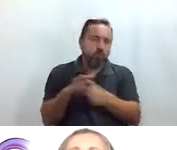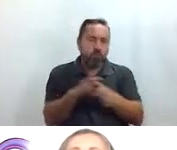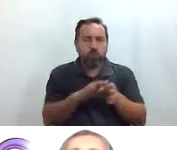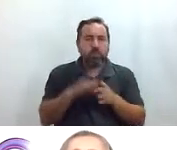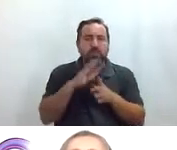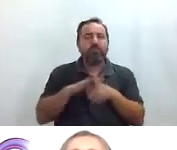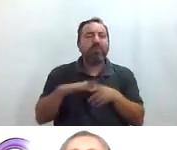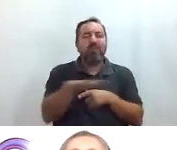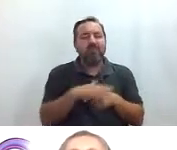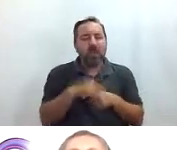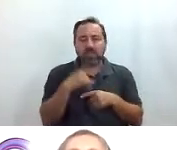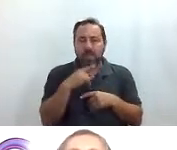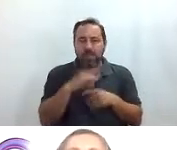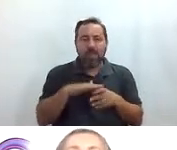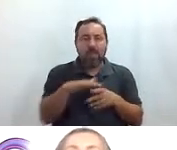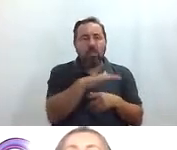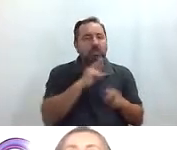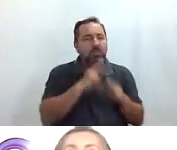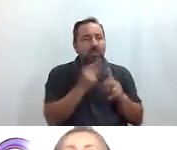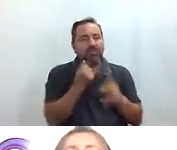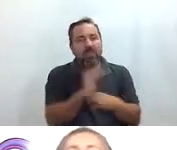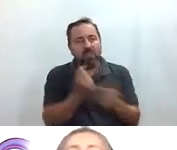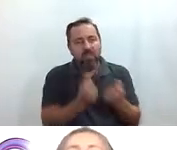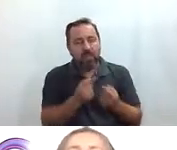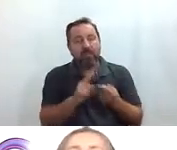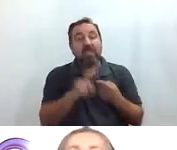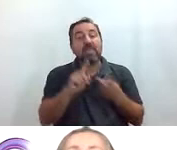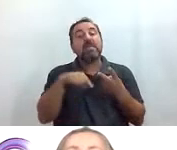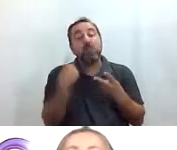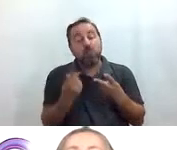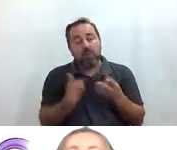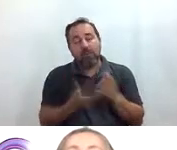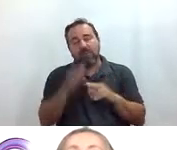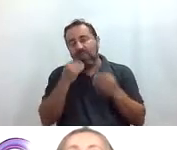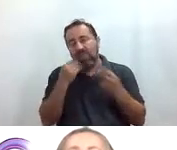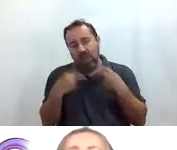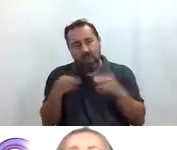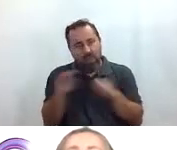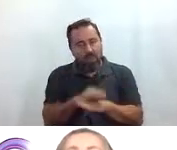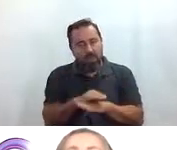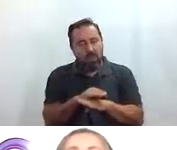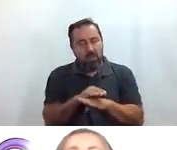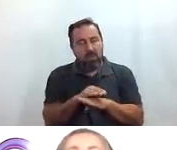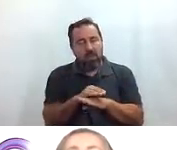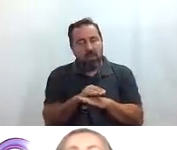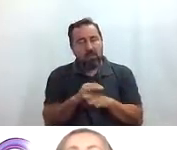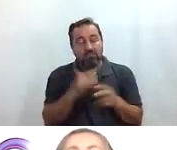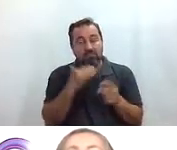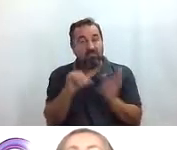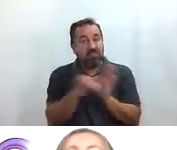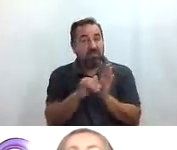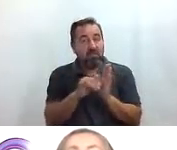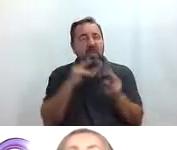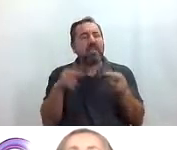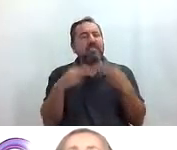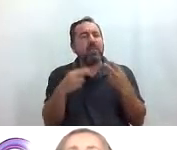Salamanca por la zona financiera y ya fuimos a cenar cerca del bueno en un restaurante